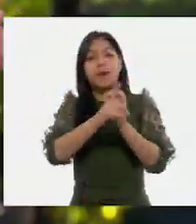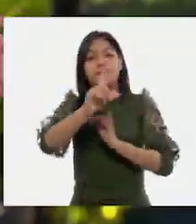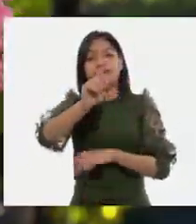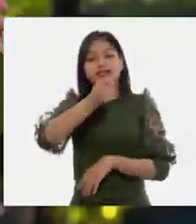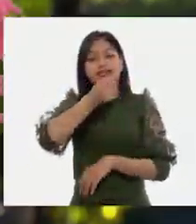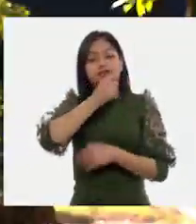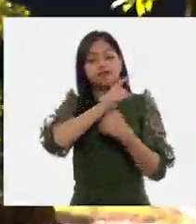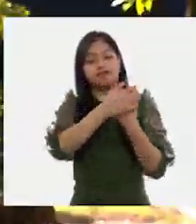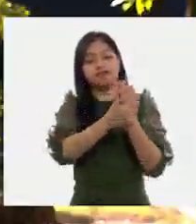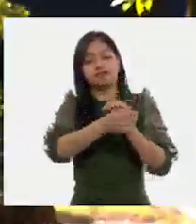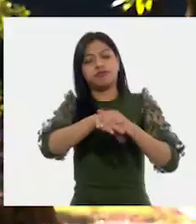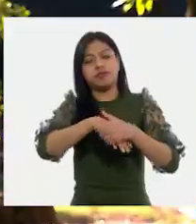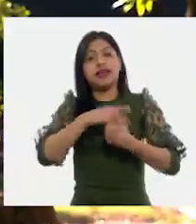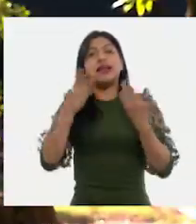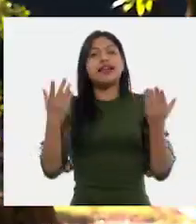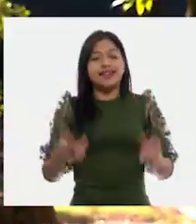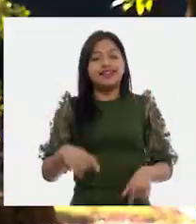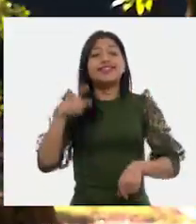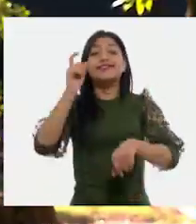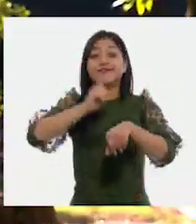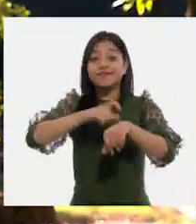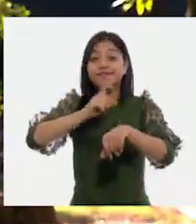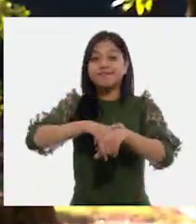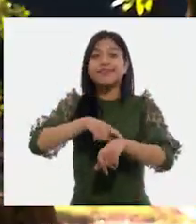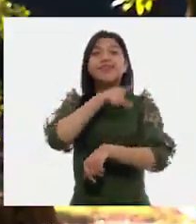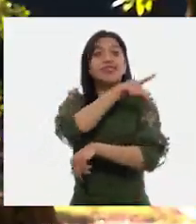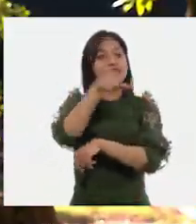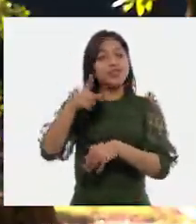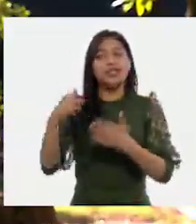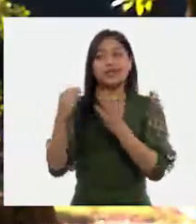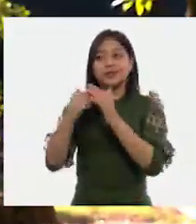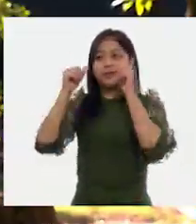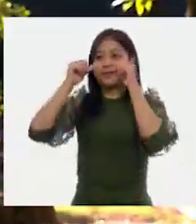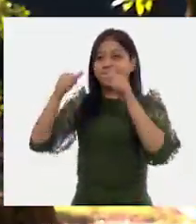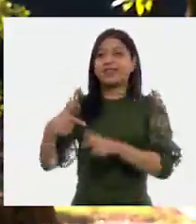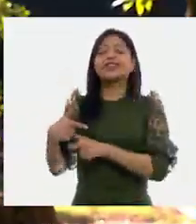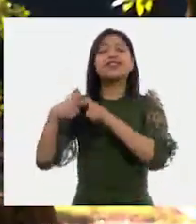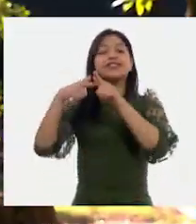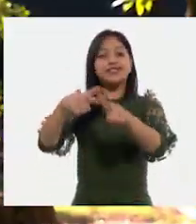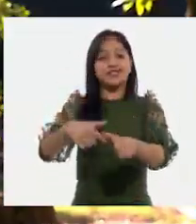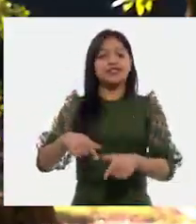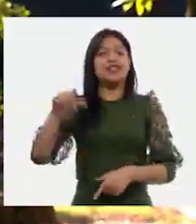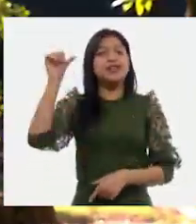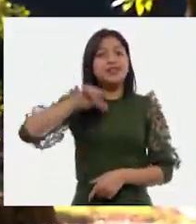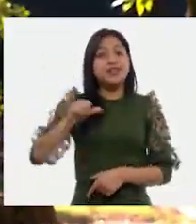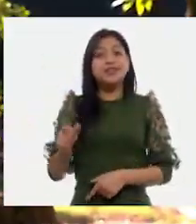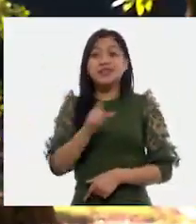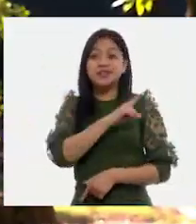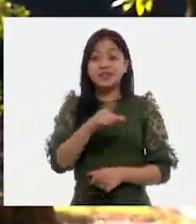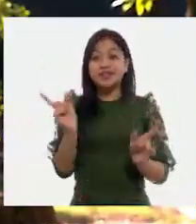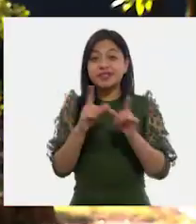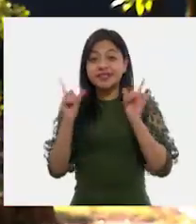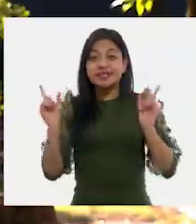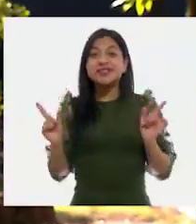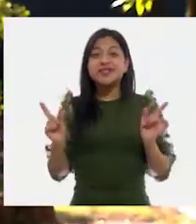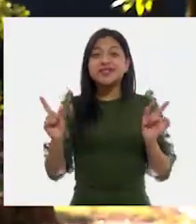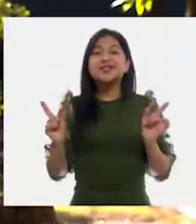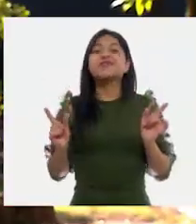segundos. Ahora es momento de continuar con el programa de hoy. ¿Listas?